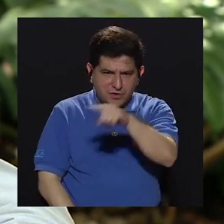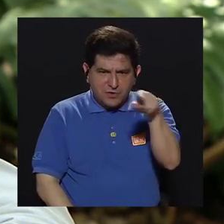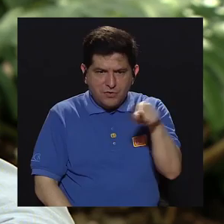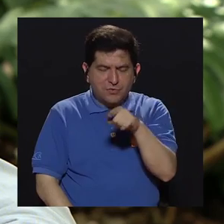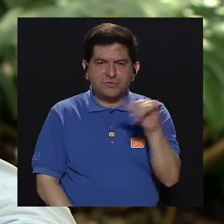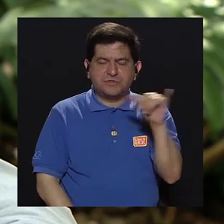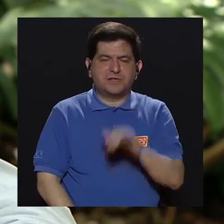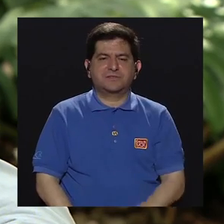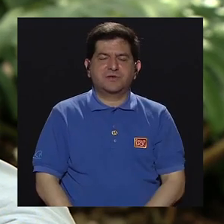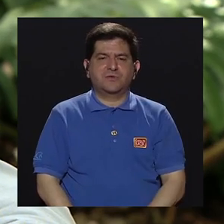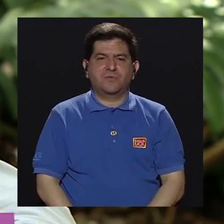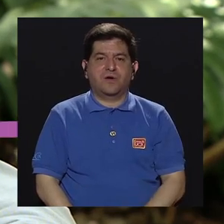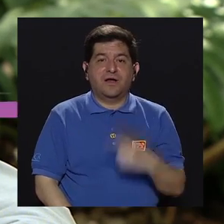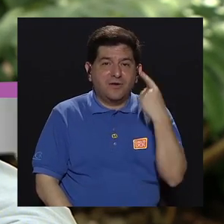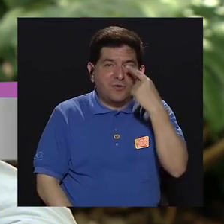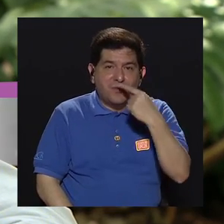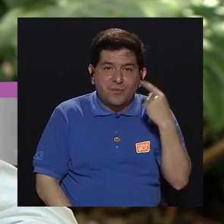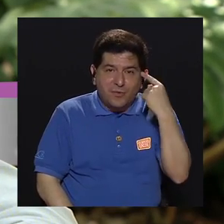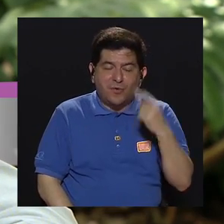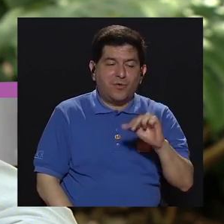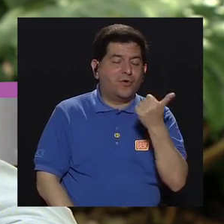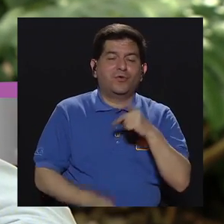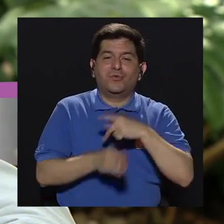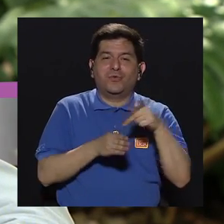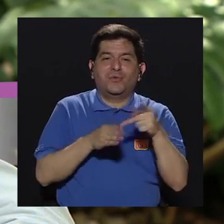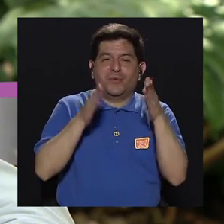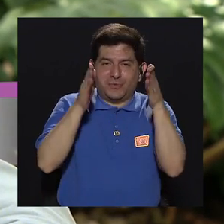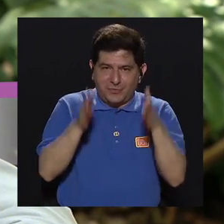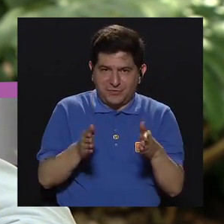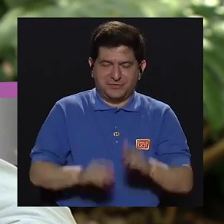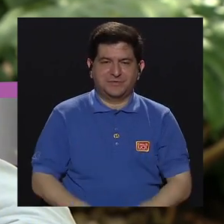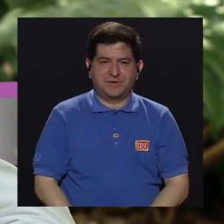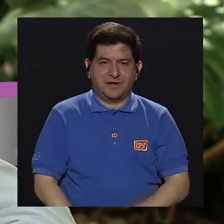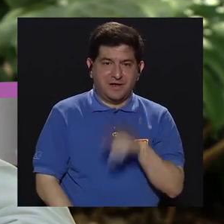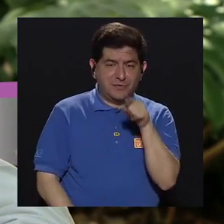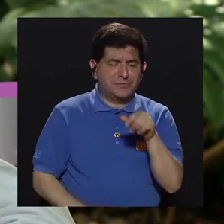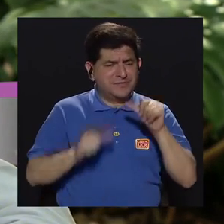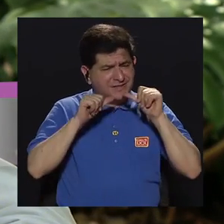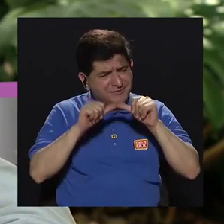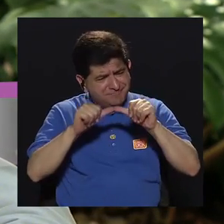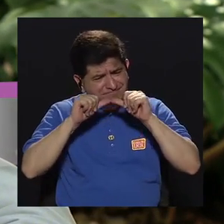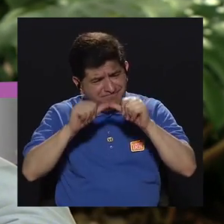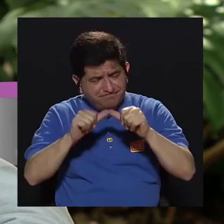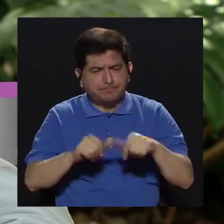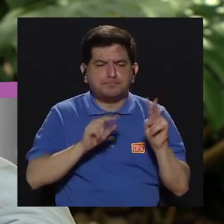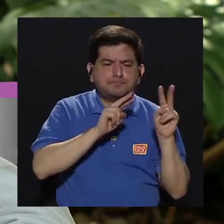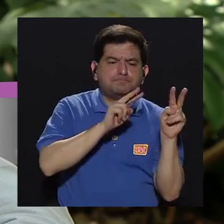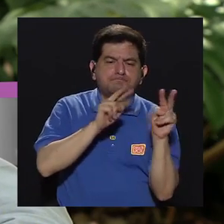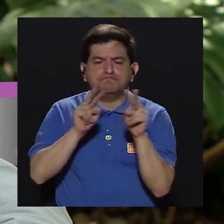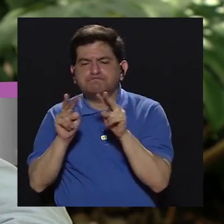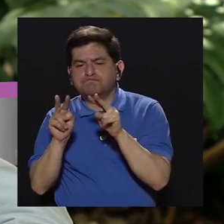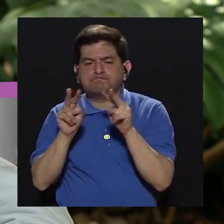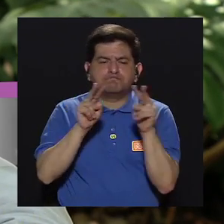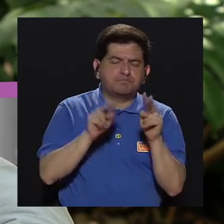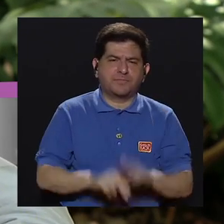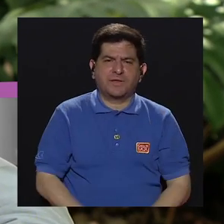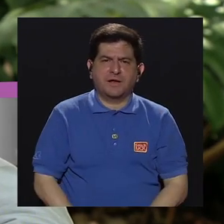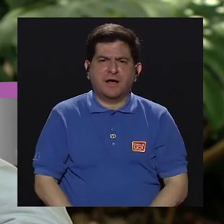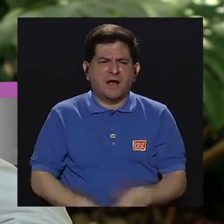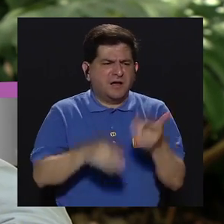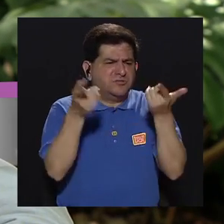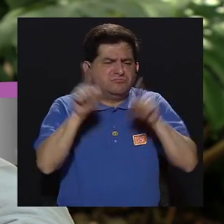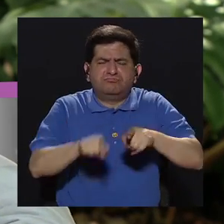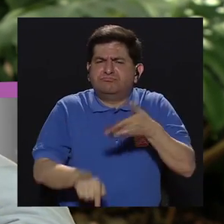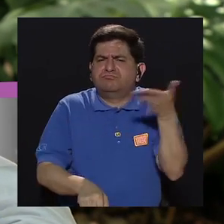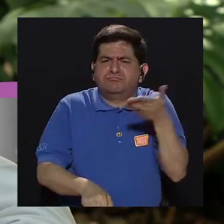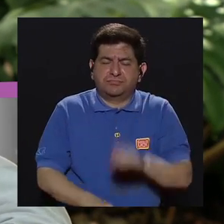son los ojos de los otros profesionales, ¿verdad? Porque ustedes son los que constantemente están viendo, están mirando qué es lo que